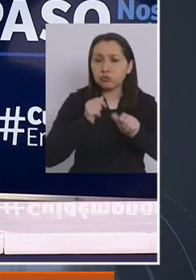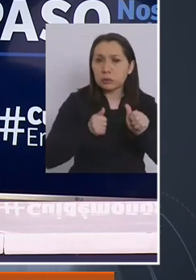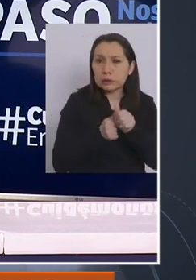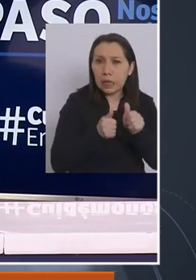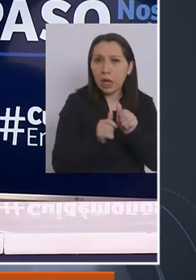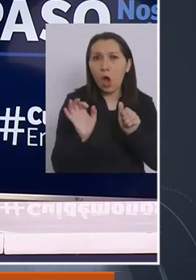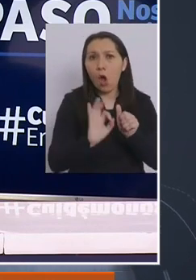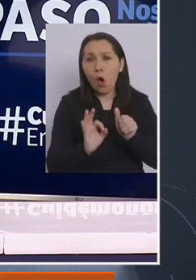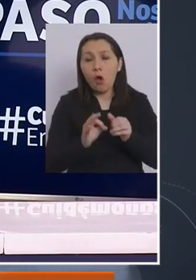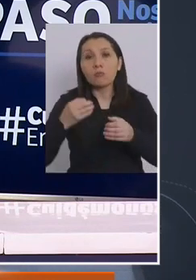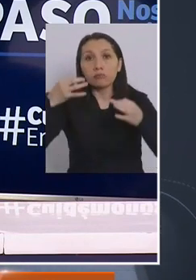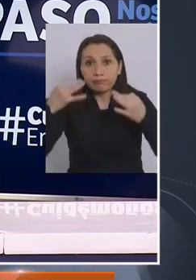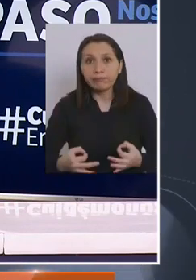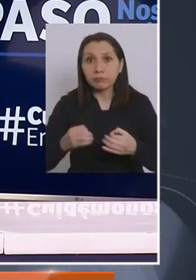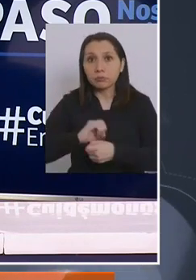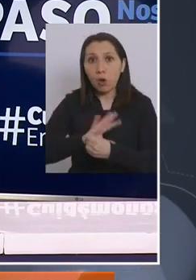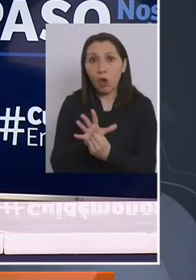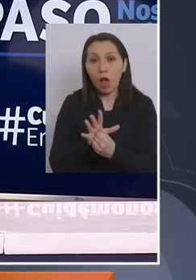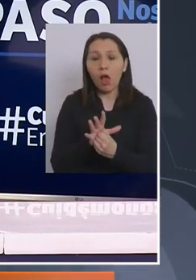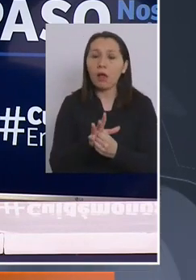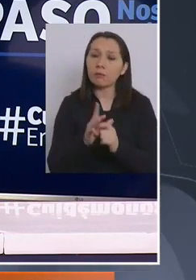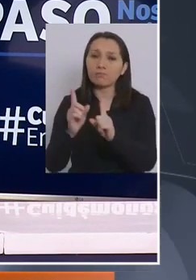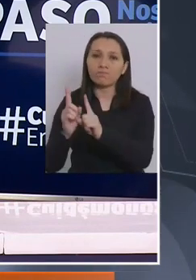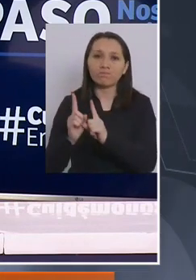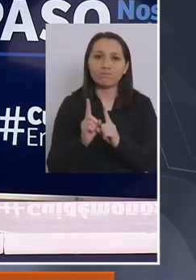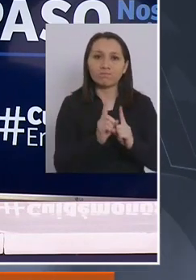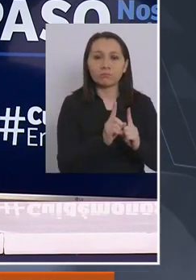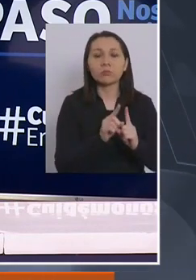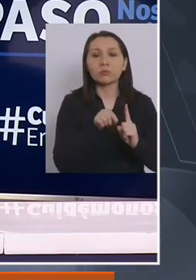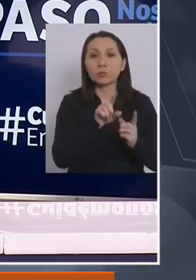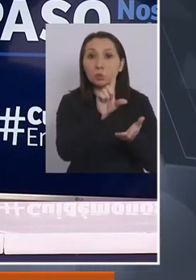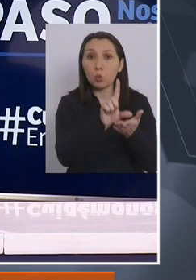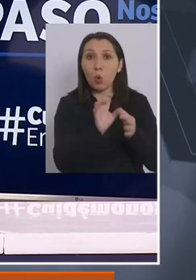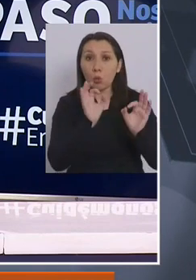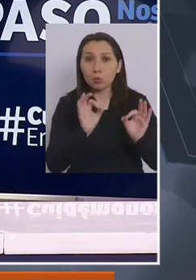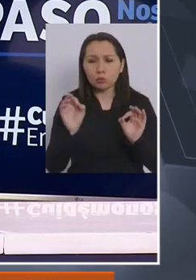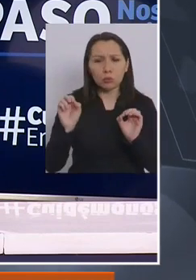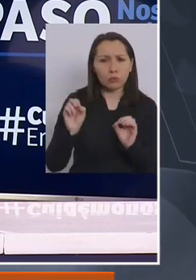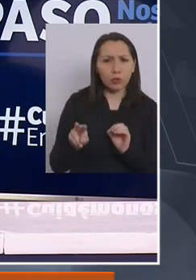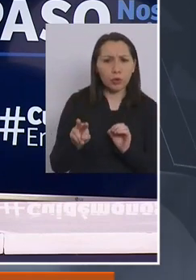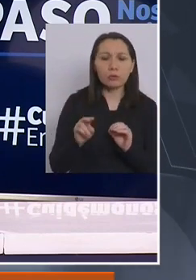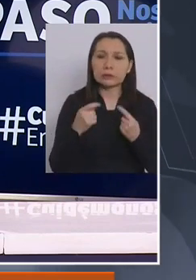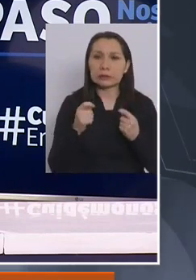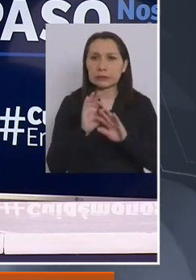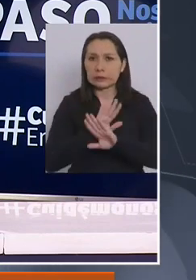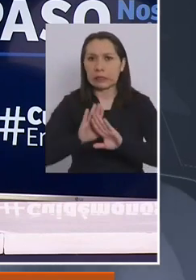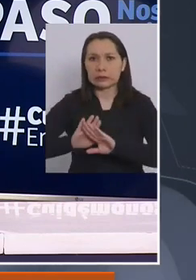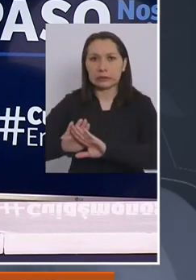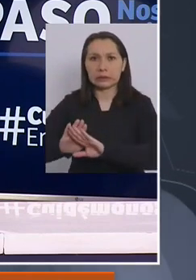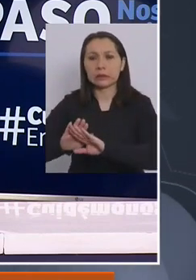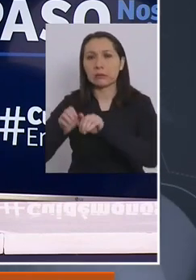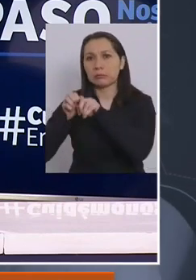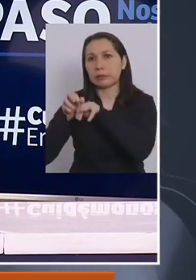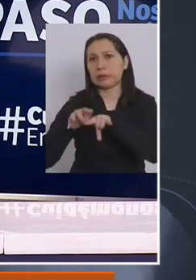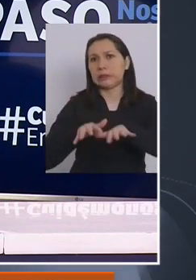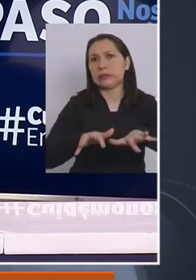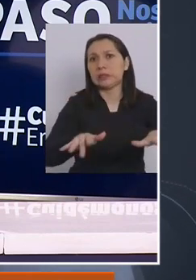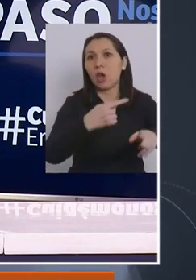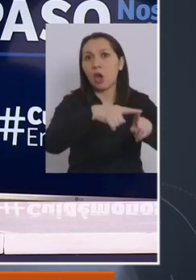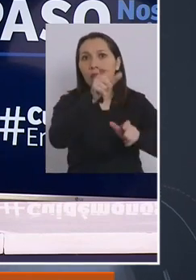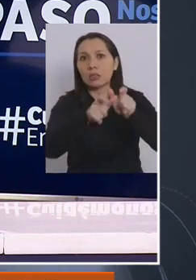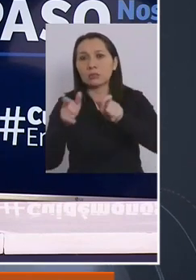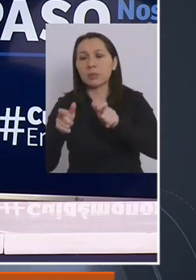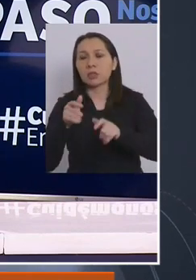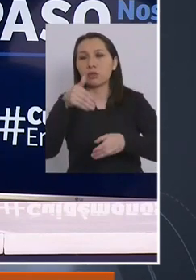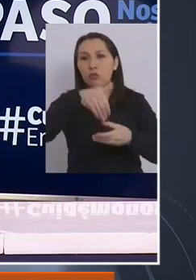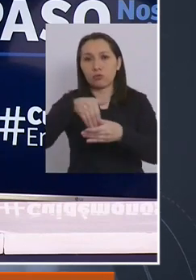estrecho o como caso positivo, se acerquen a los locales de votación y evitar una situación de riesgo para el resto